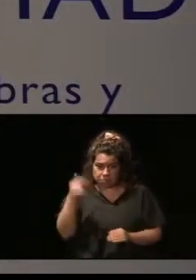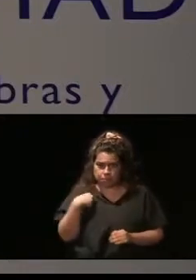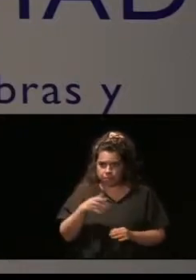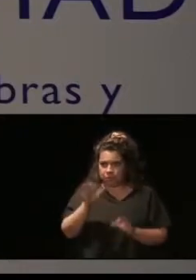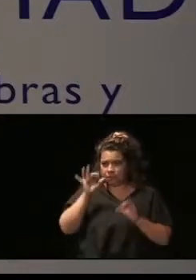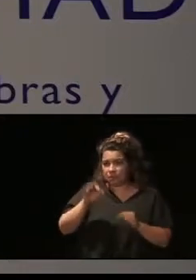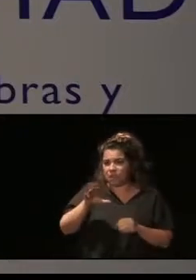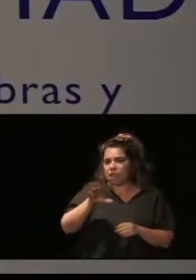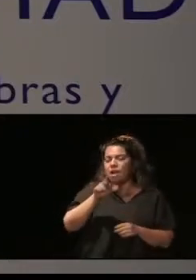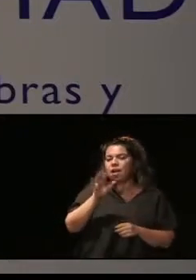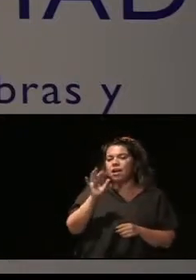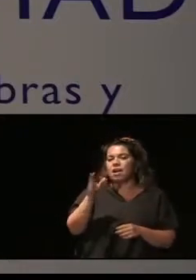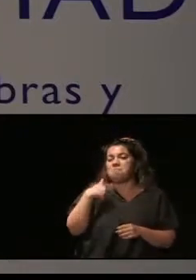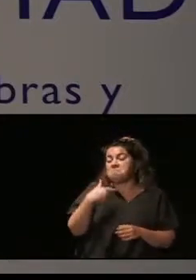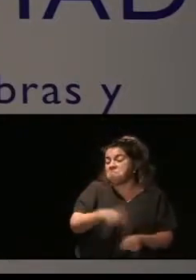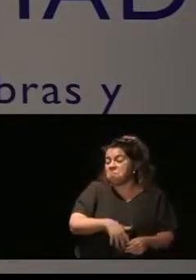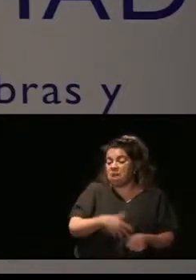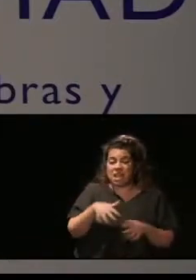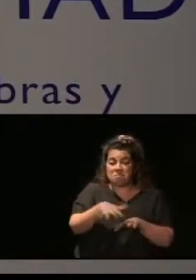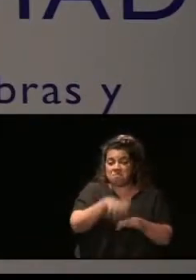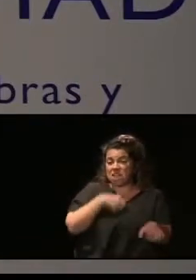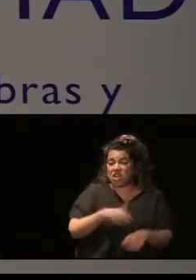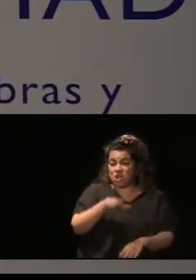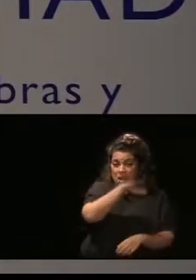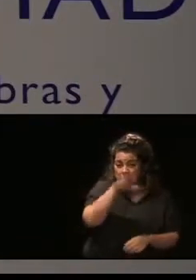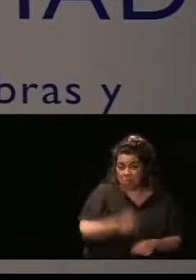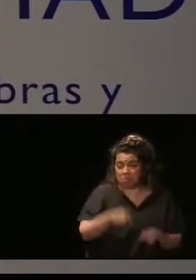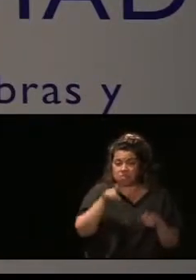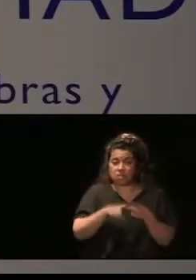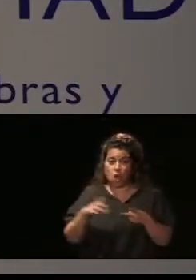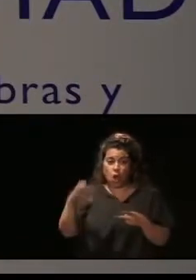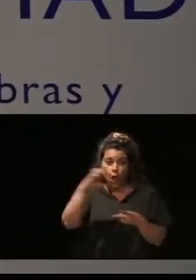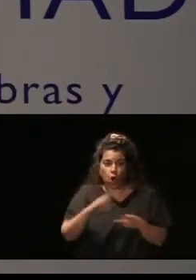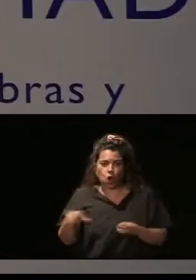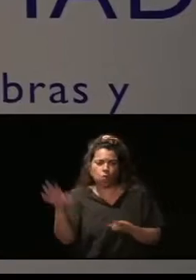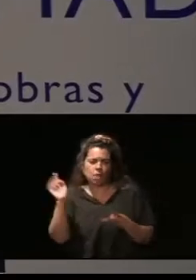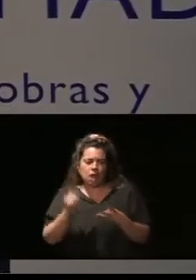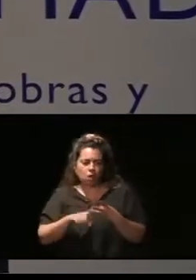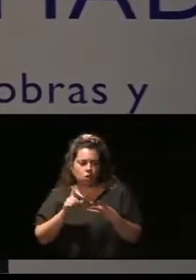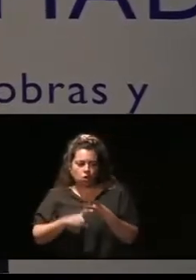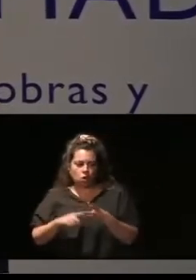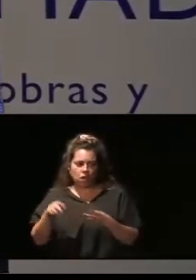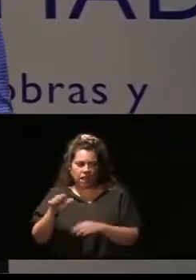también hay de Colombia y de Ecuador y de Rumanía. Las españolas están únicamente en octavo lugar.